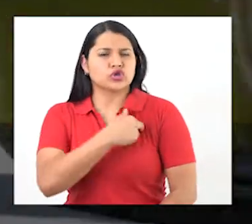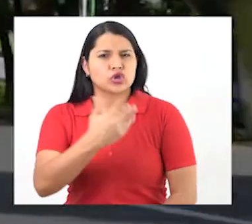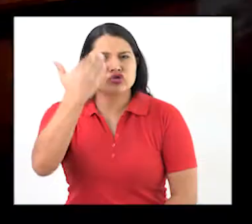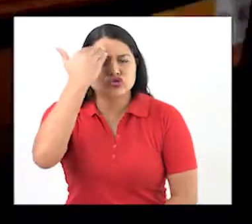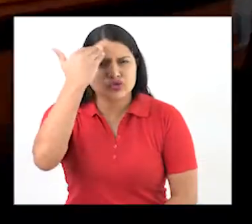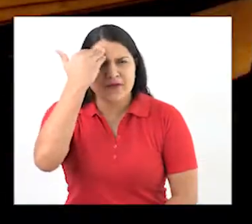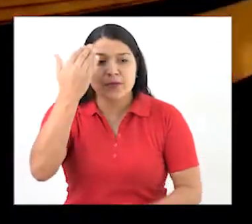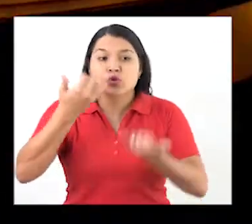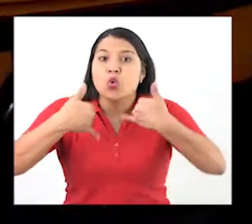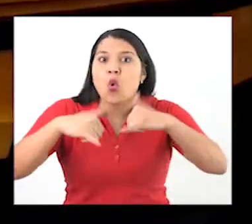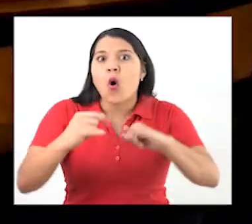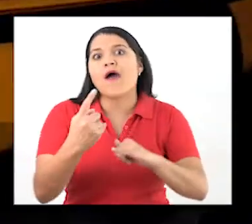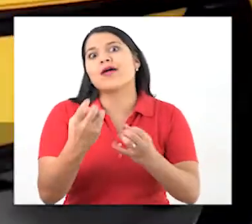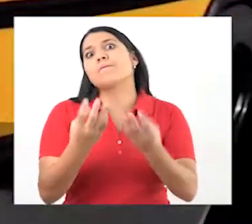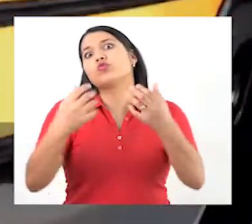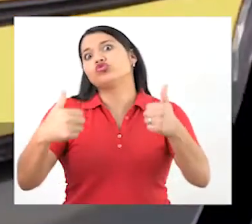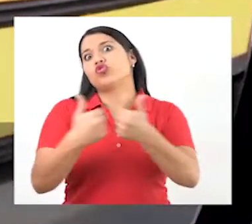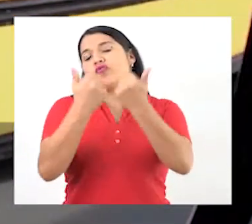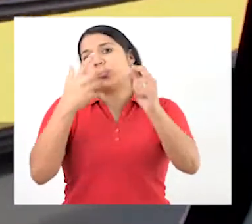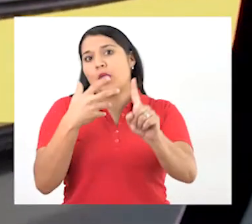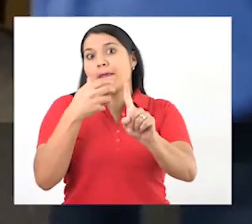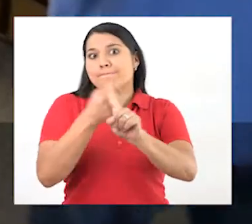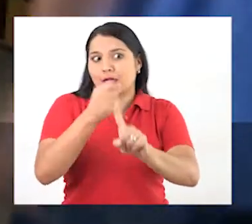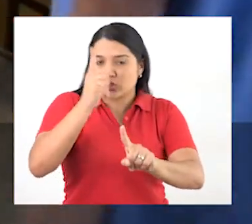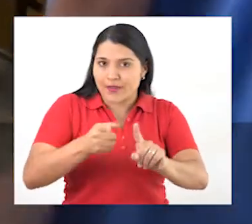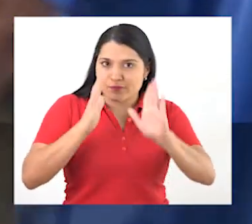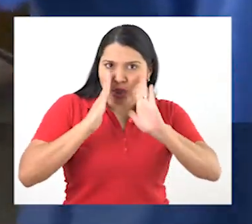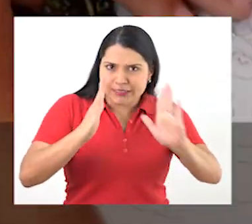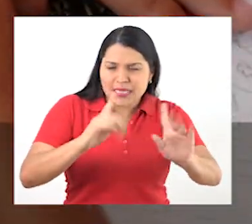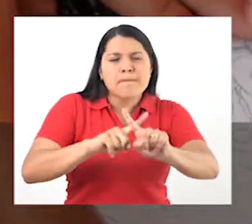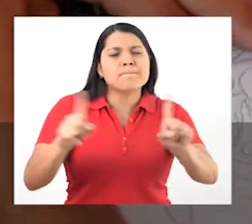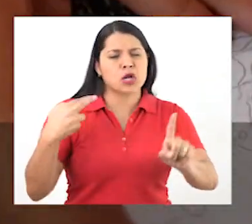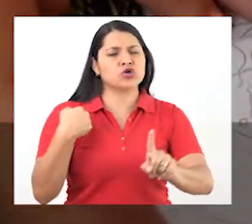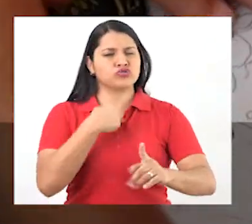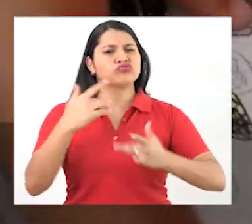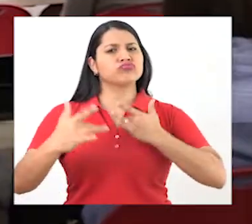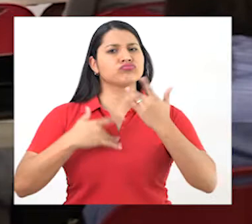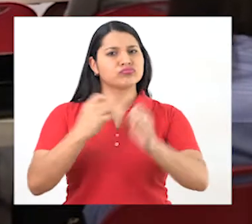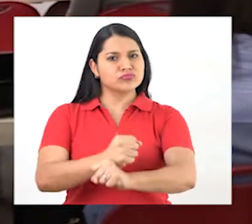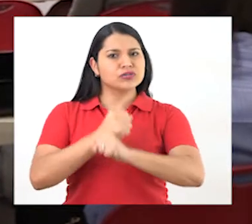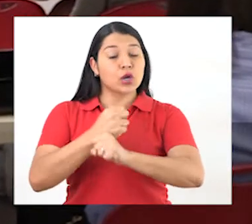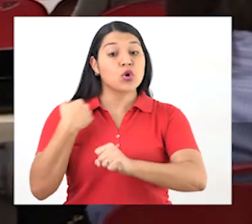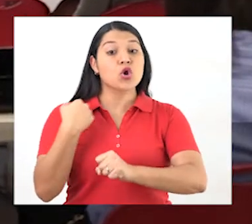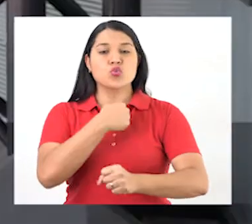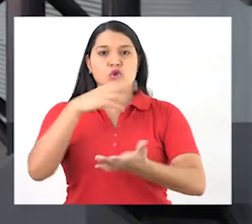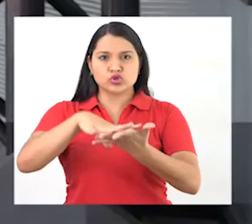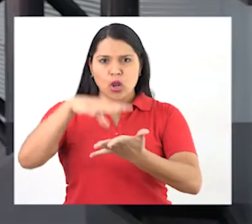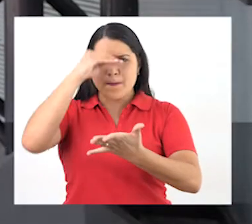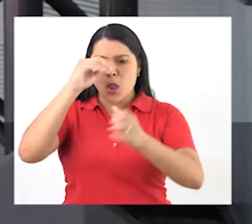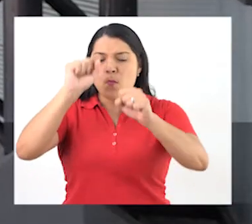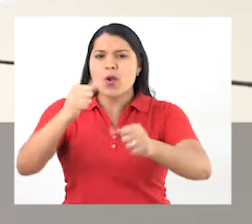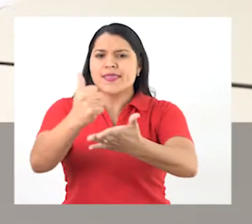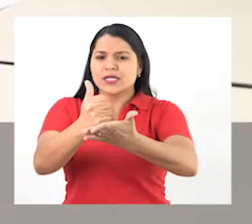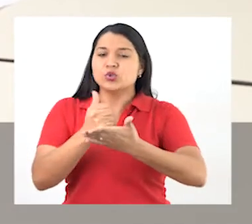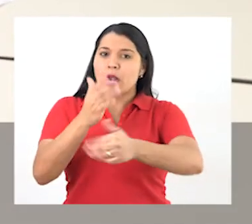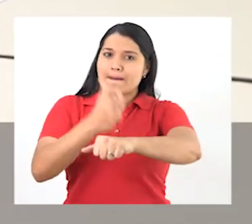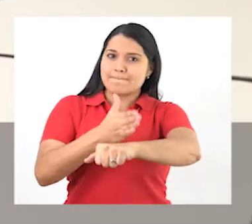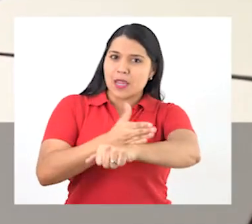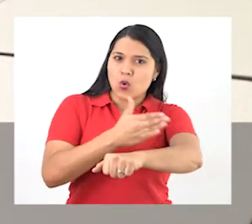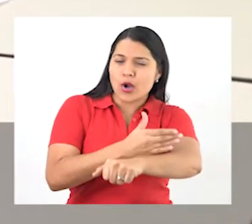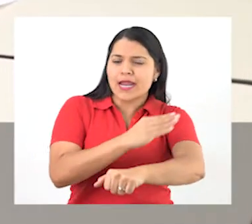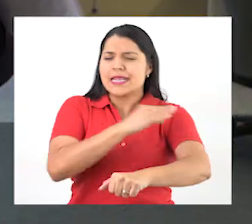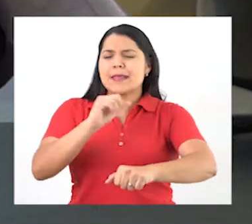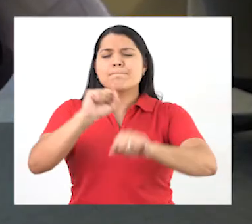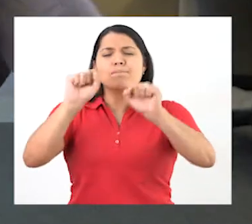Sabemos que aún quedan muchos retos e impactos que atender, pero estamos seguros que nuestros aprendizajes nos ayudarán a mejorar